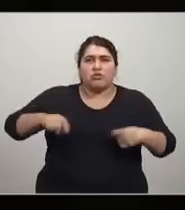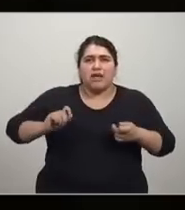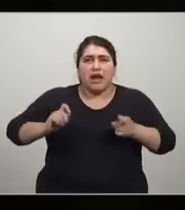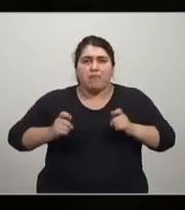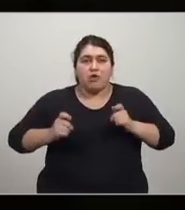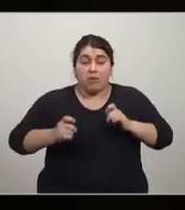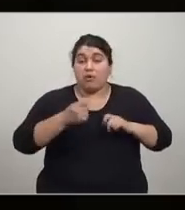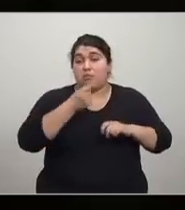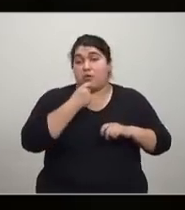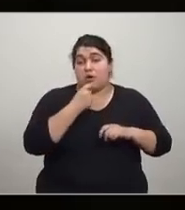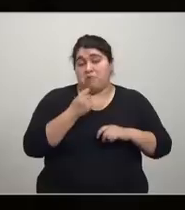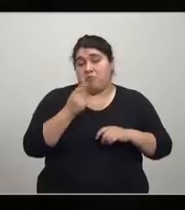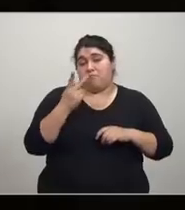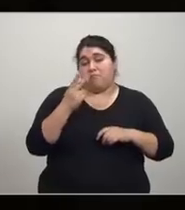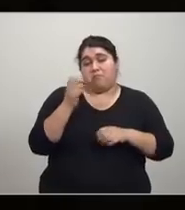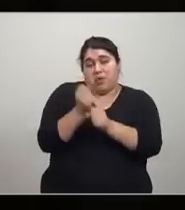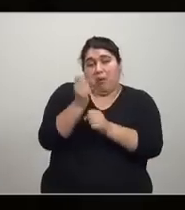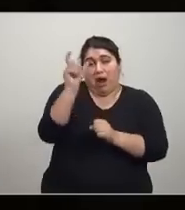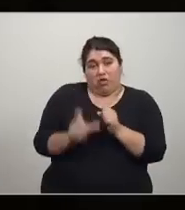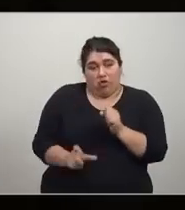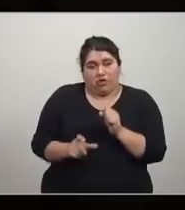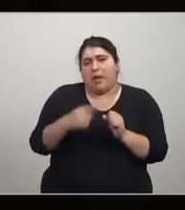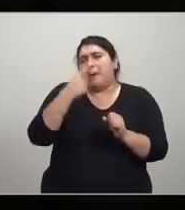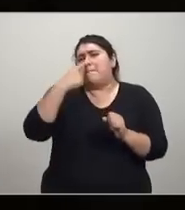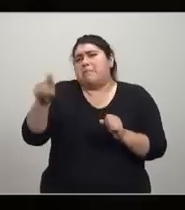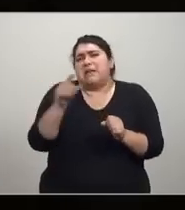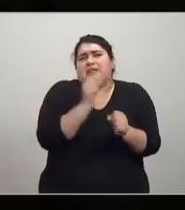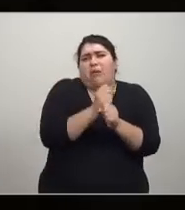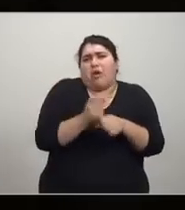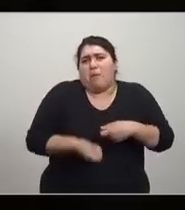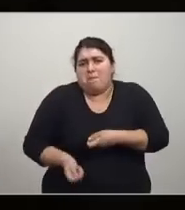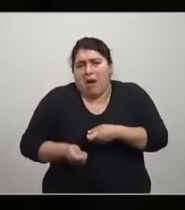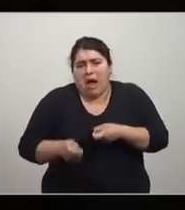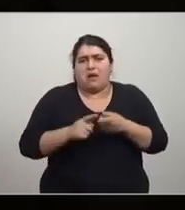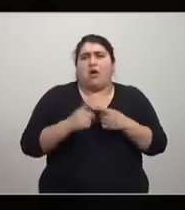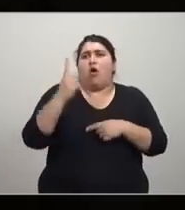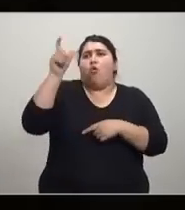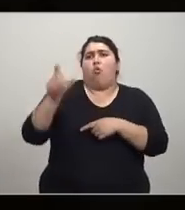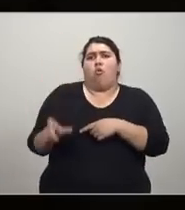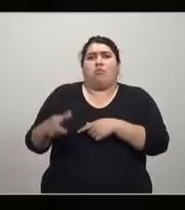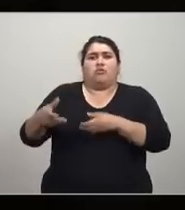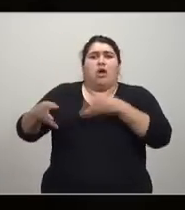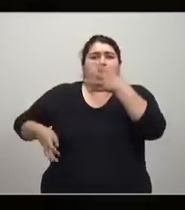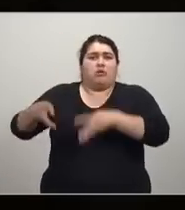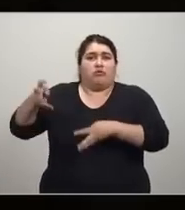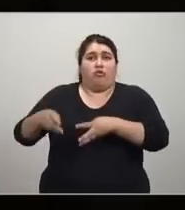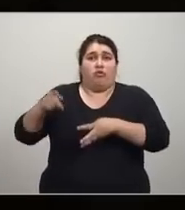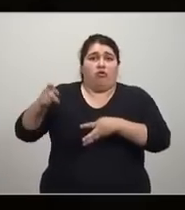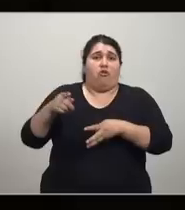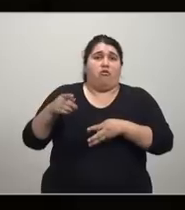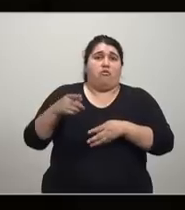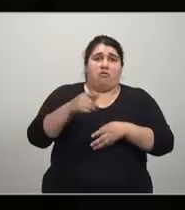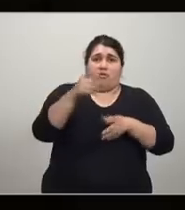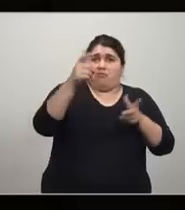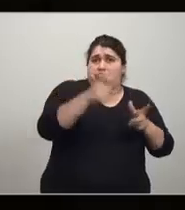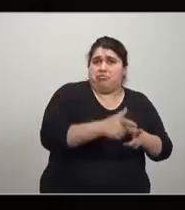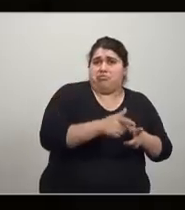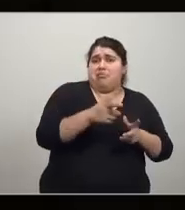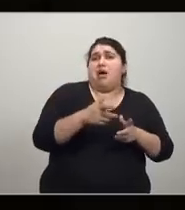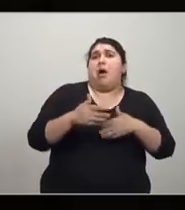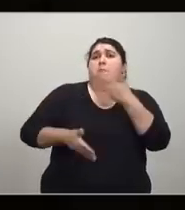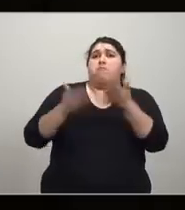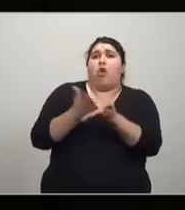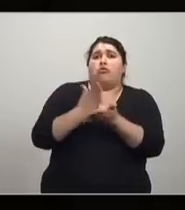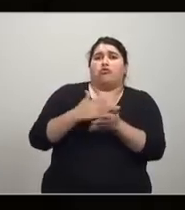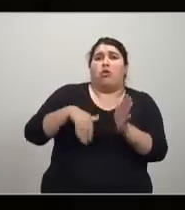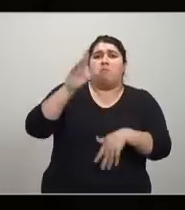Que un trabajador, si hay mil trabajadores con palas y un trabajador empieza a tener un tractor, bueno, aumentó la productividad. Dos, aumentó la productividad. Tres,